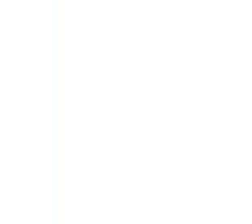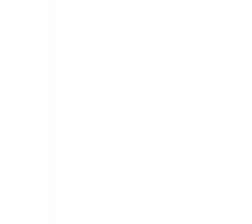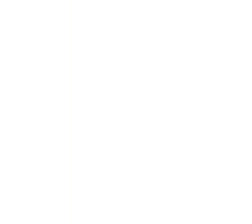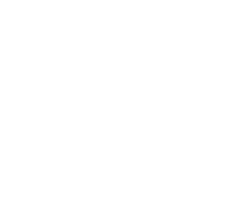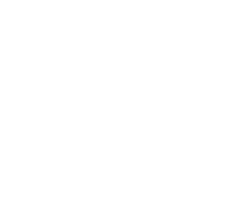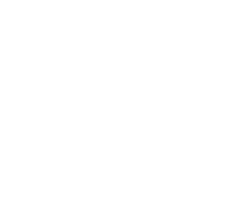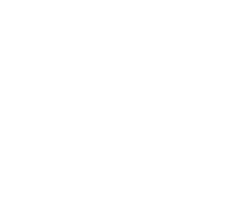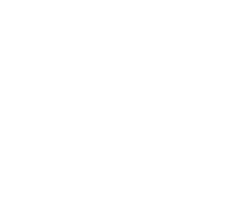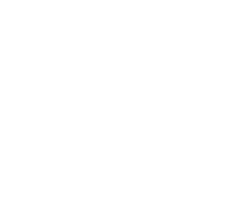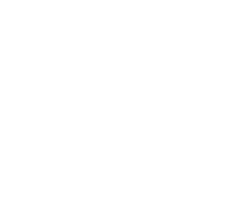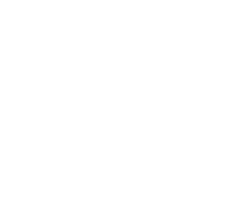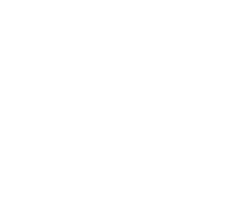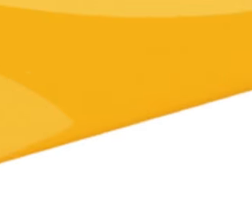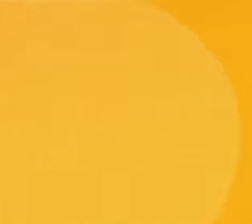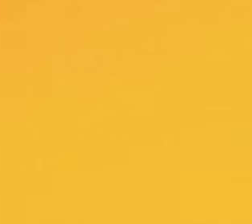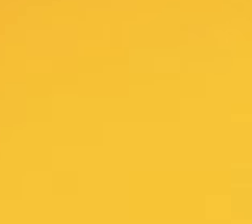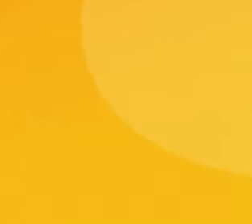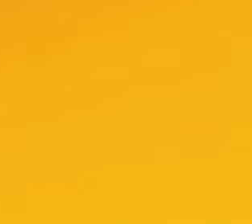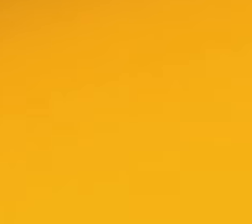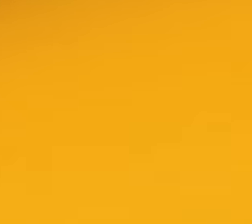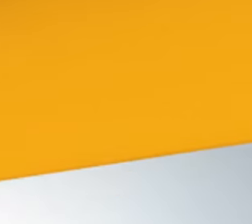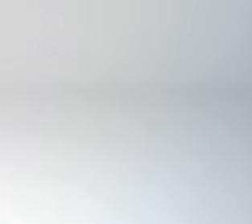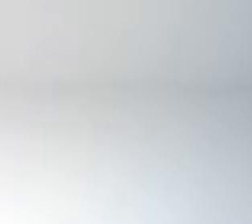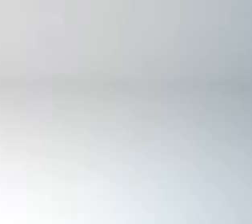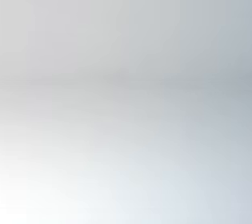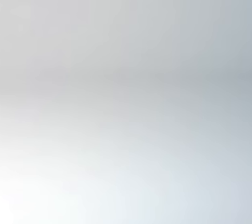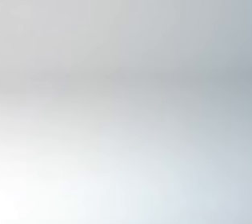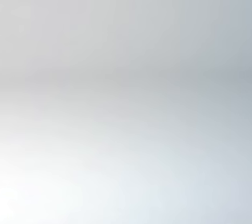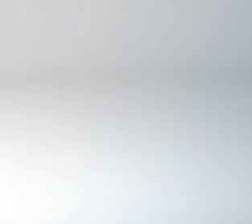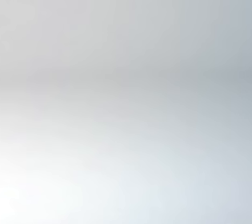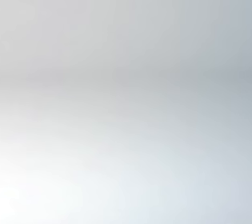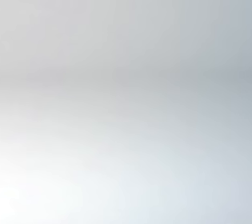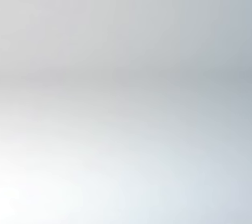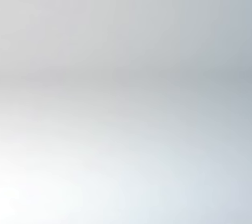¡Suscríbete al ¡Suscríbete al canal!